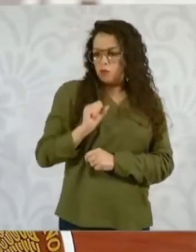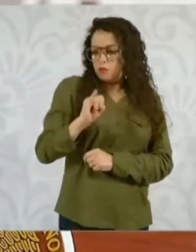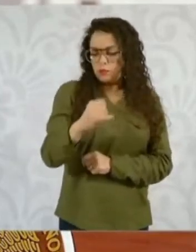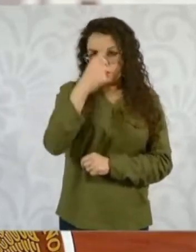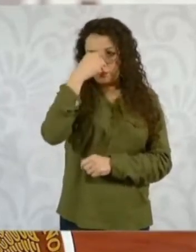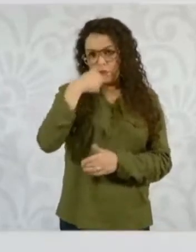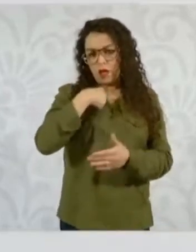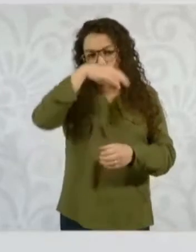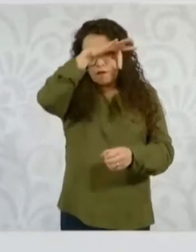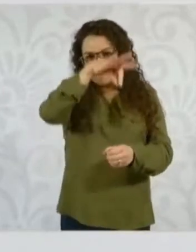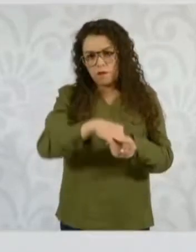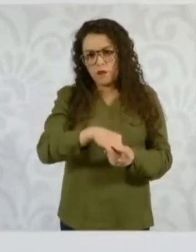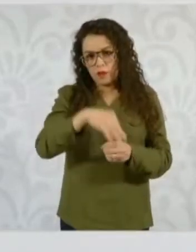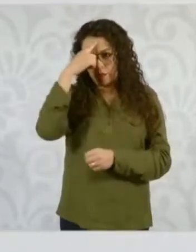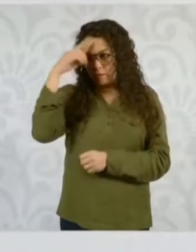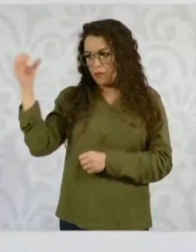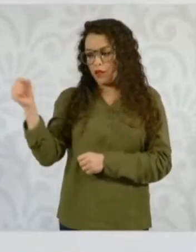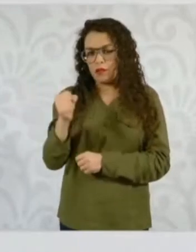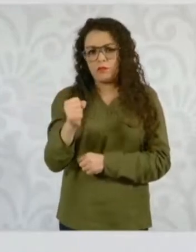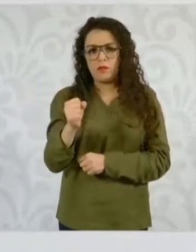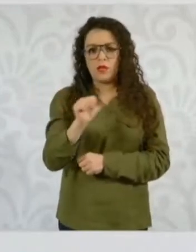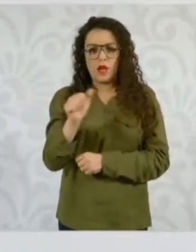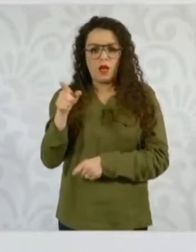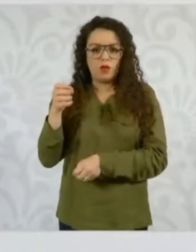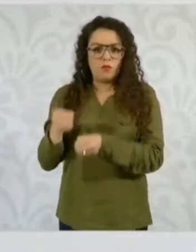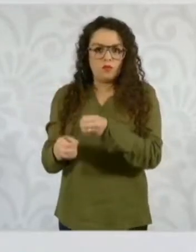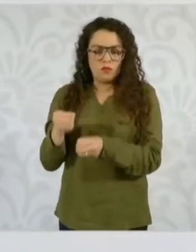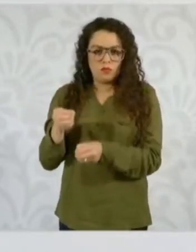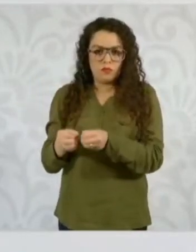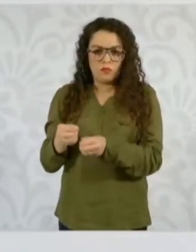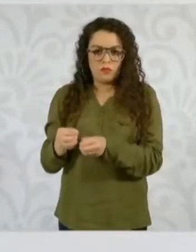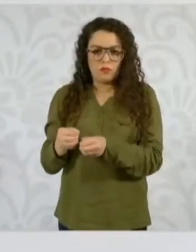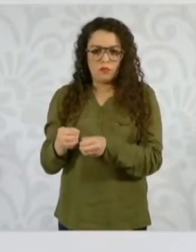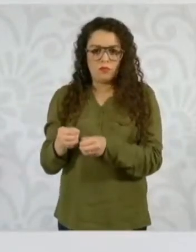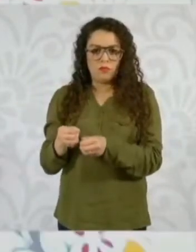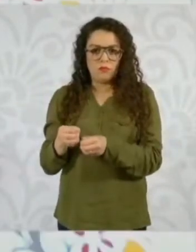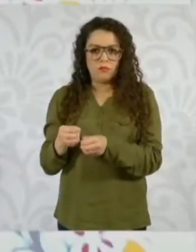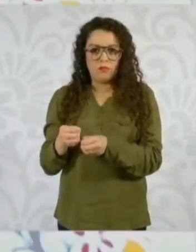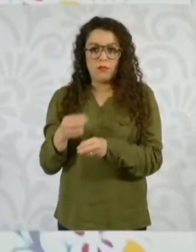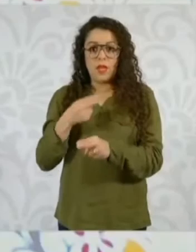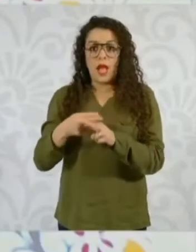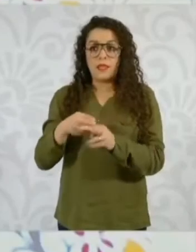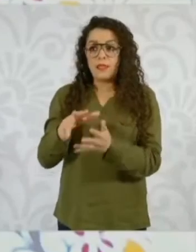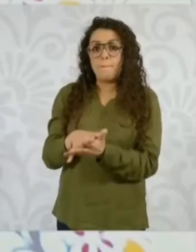Incluso más de los que votaron por nosotros están de acuerdo en la elección.